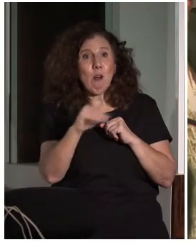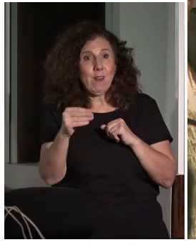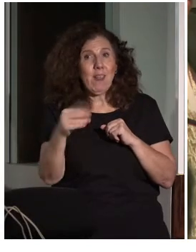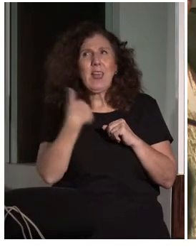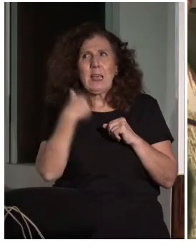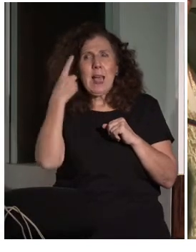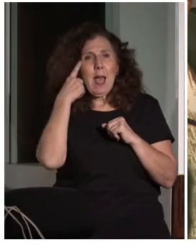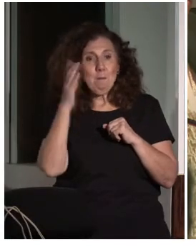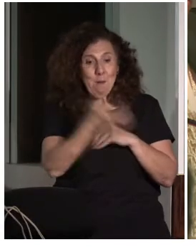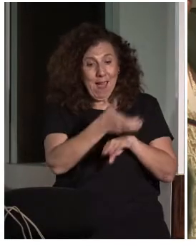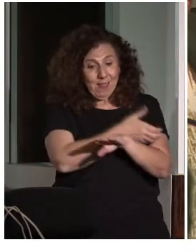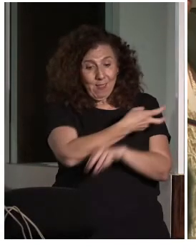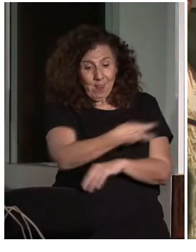seguir.